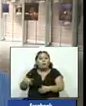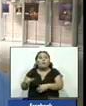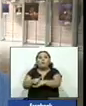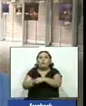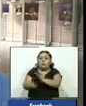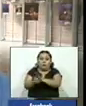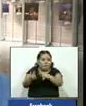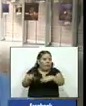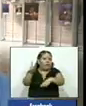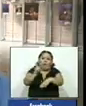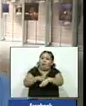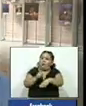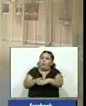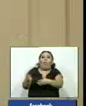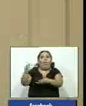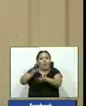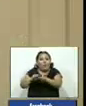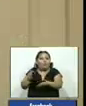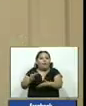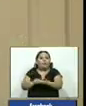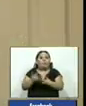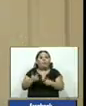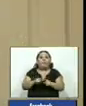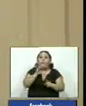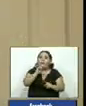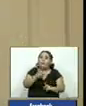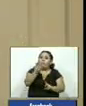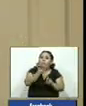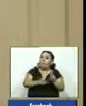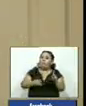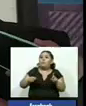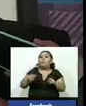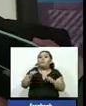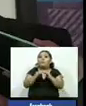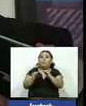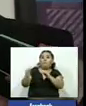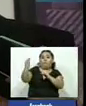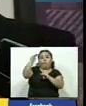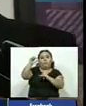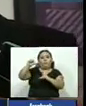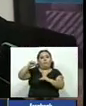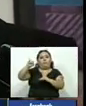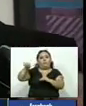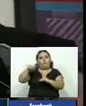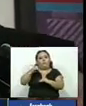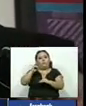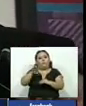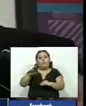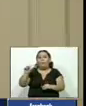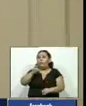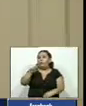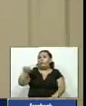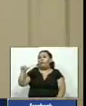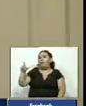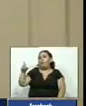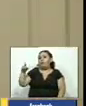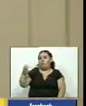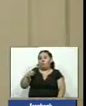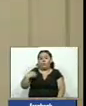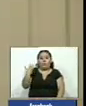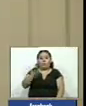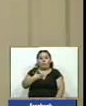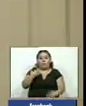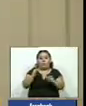un plazo ya improrrogable ¿verdad? pero ¿qué dice el magistrado de la sala de lo constitucional Aldo Cader al respecto? nosotros como sala de lo